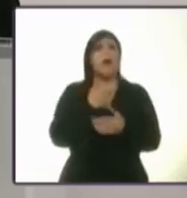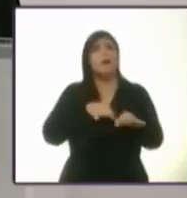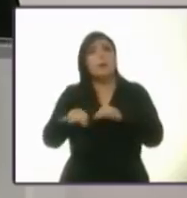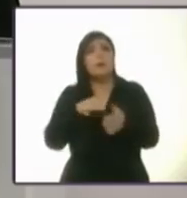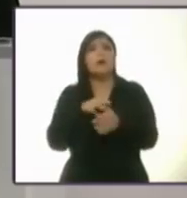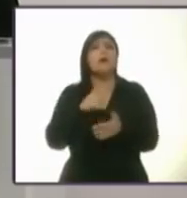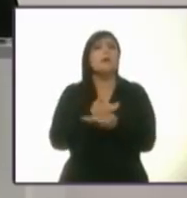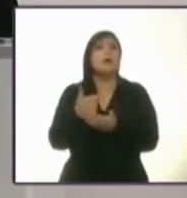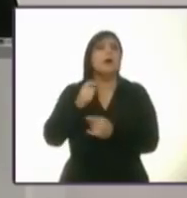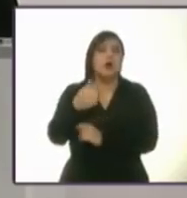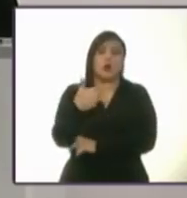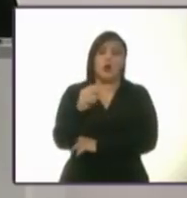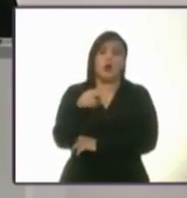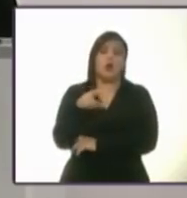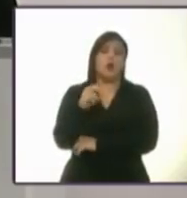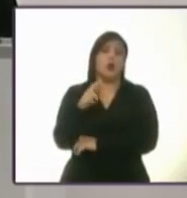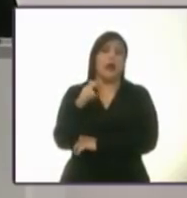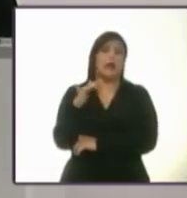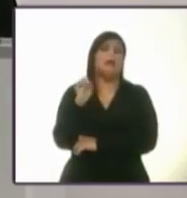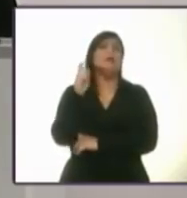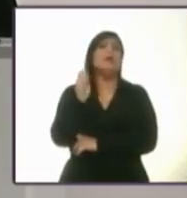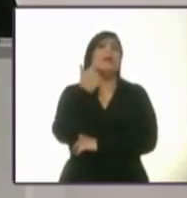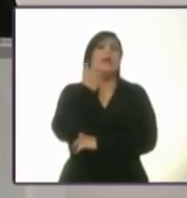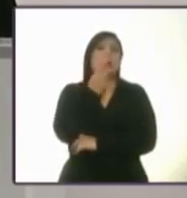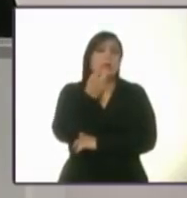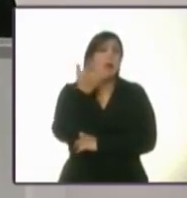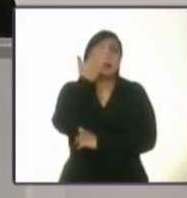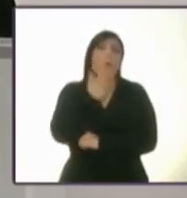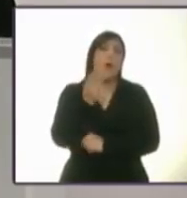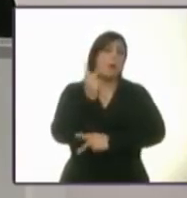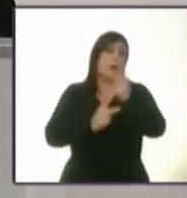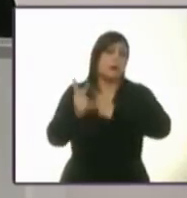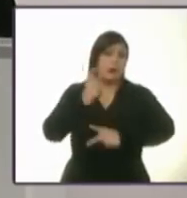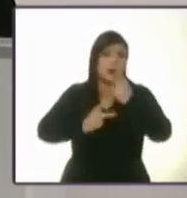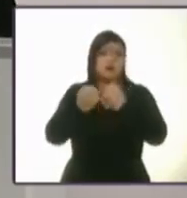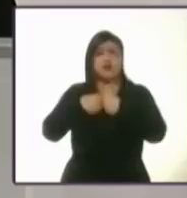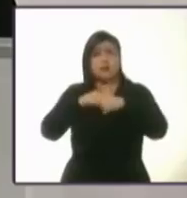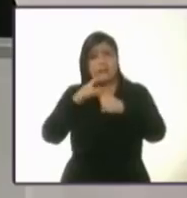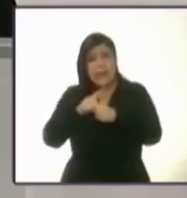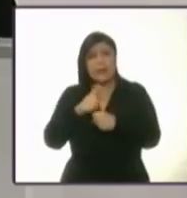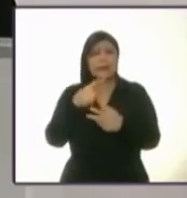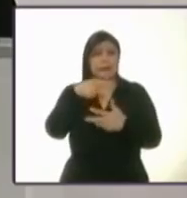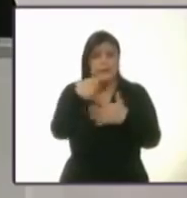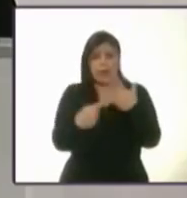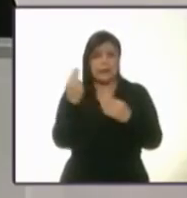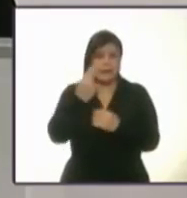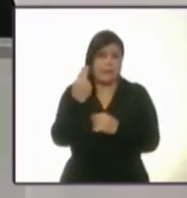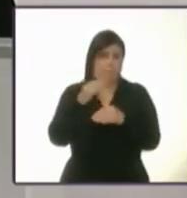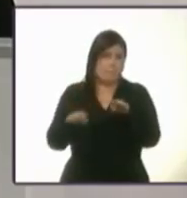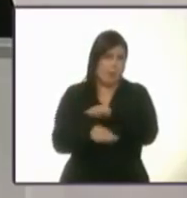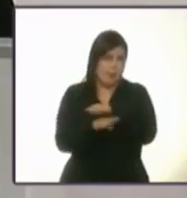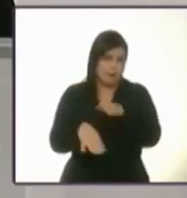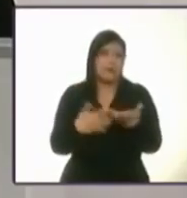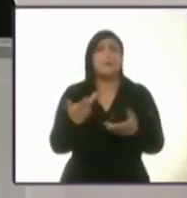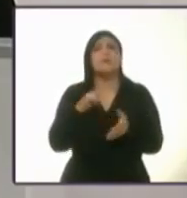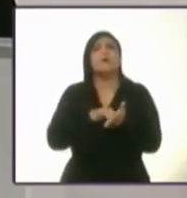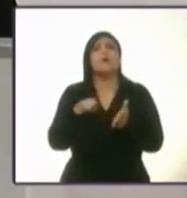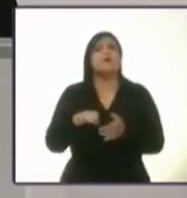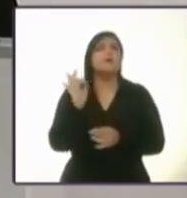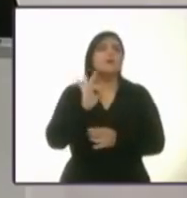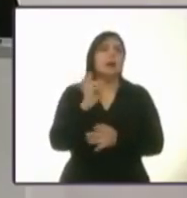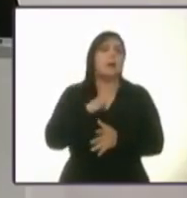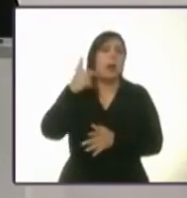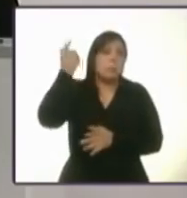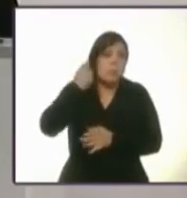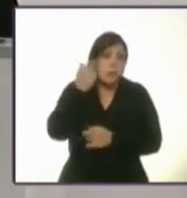¿Qué quiere decir esto? Que trabajan sin las prestaciones sociales elementales, como la de un sistema de